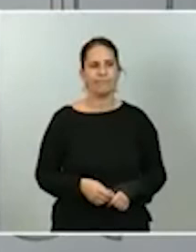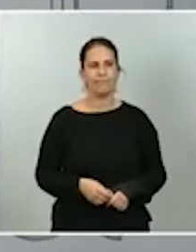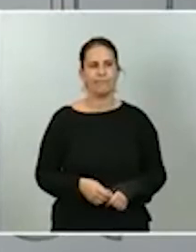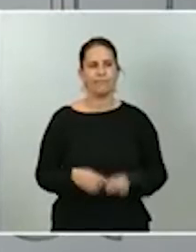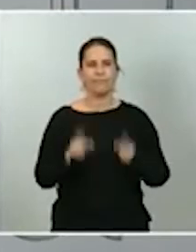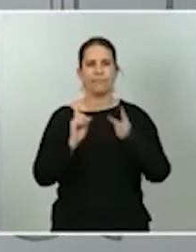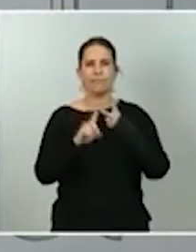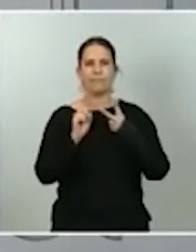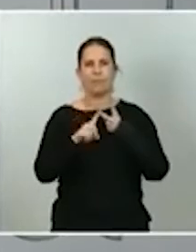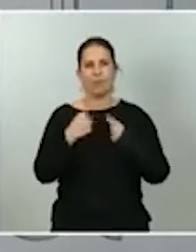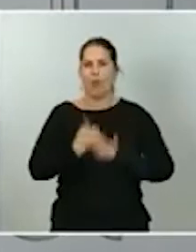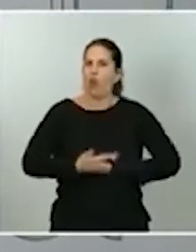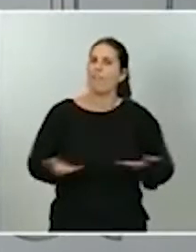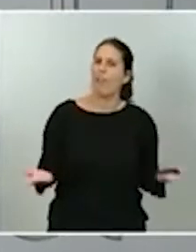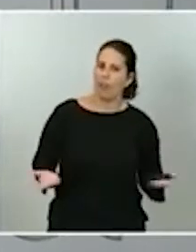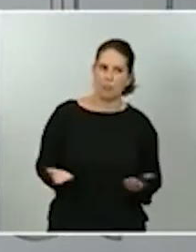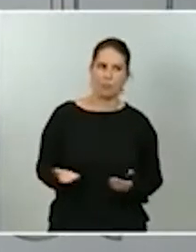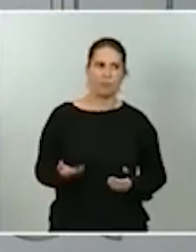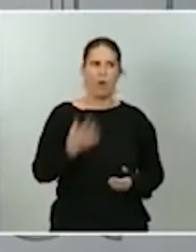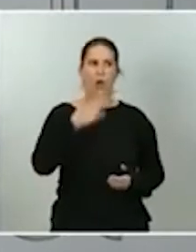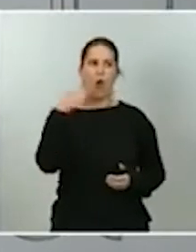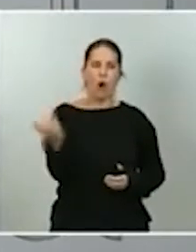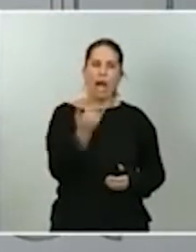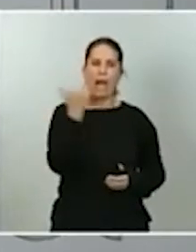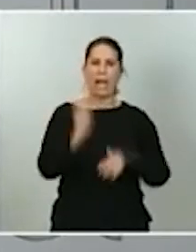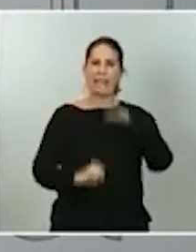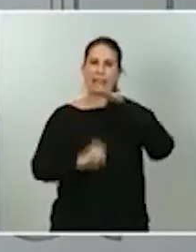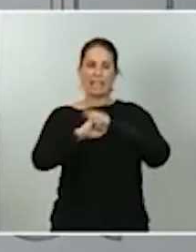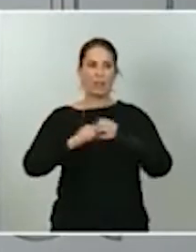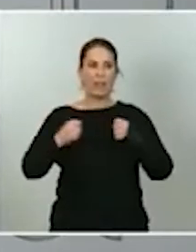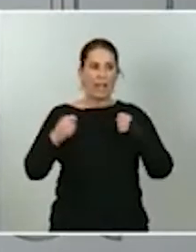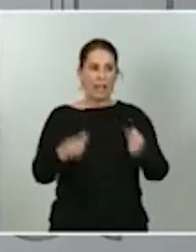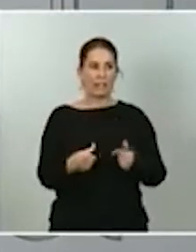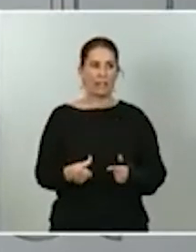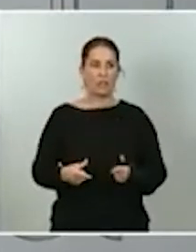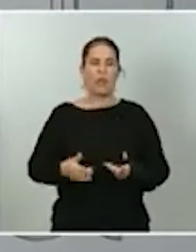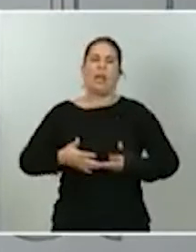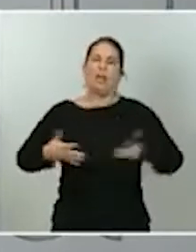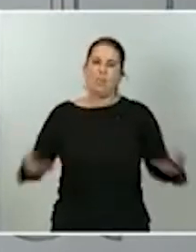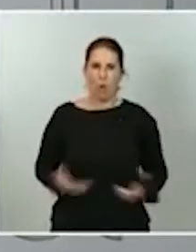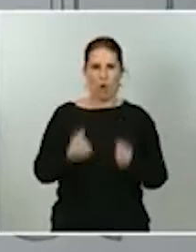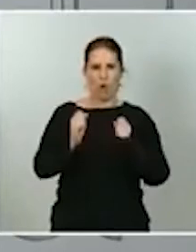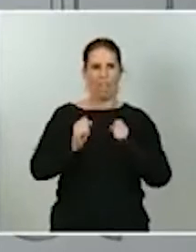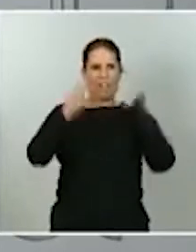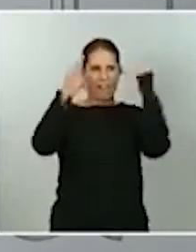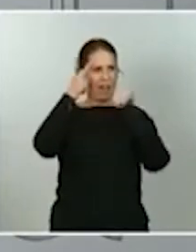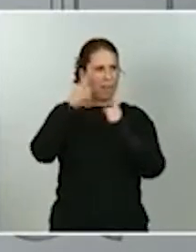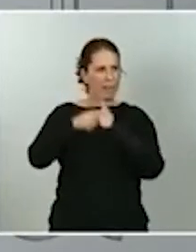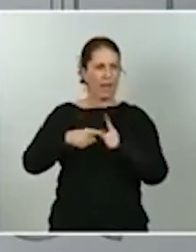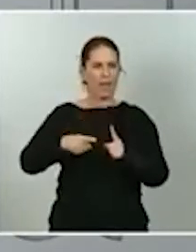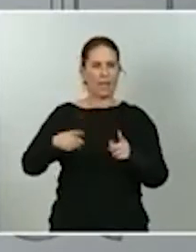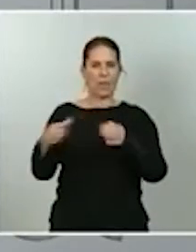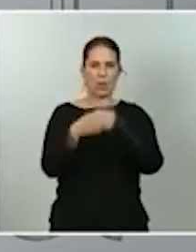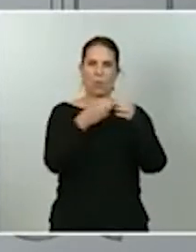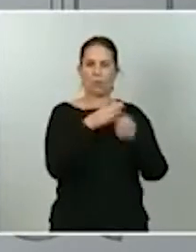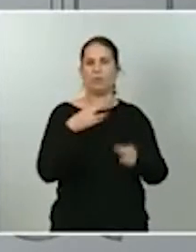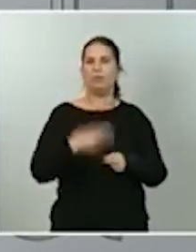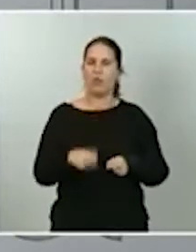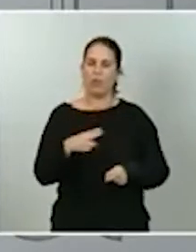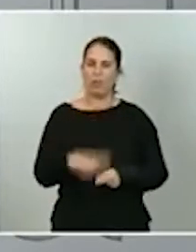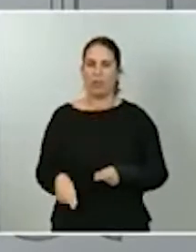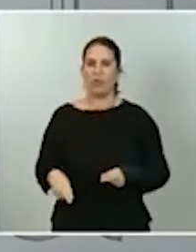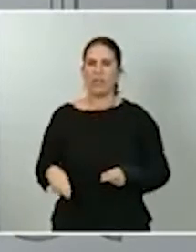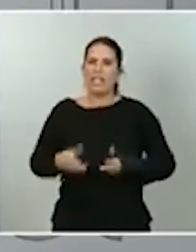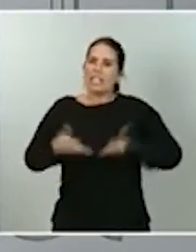ello. Ojalá este techo de gasto suponga el empujón definitivo para que las formaciones políticas se animen a